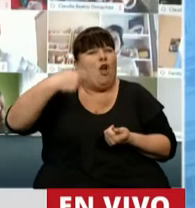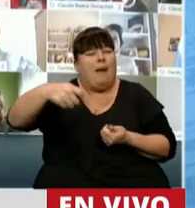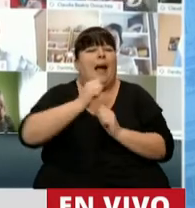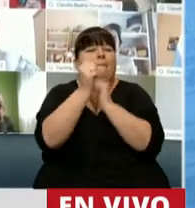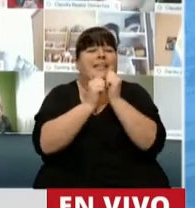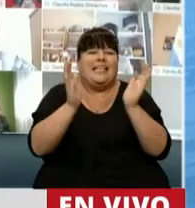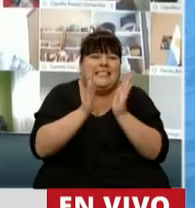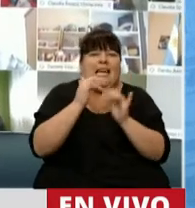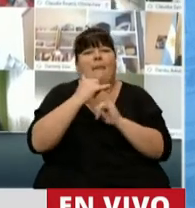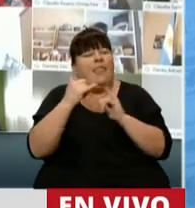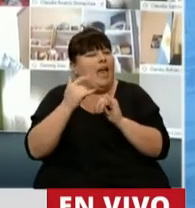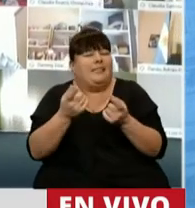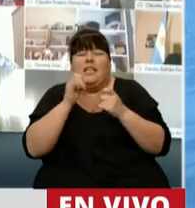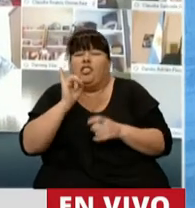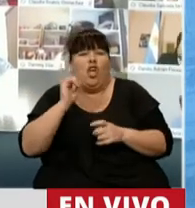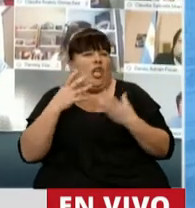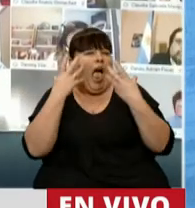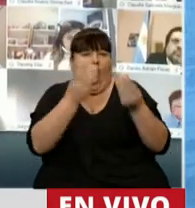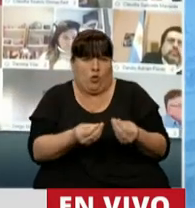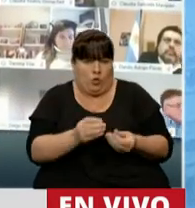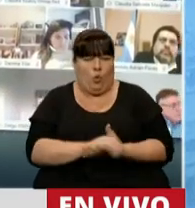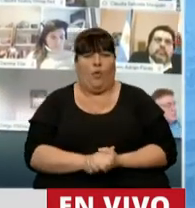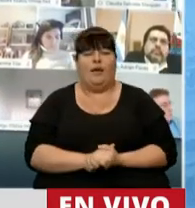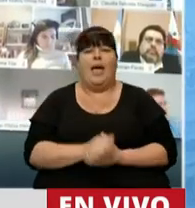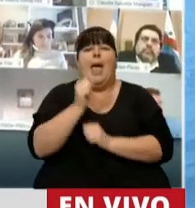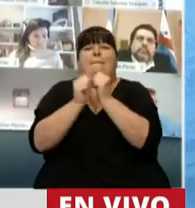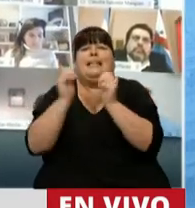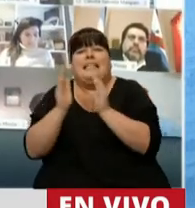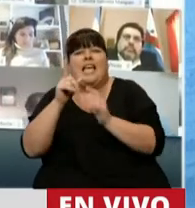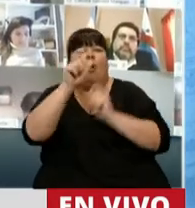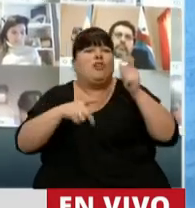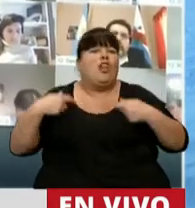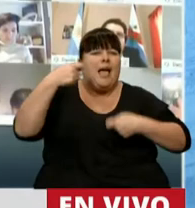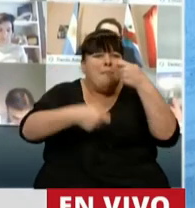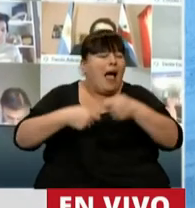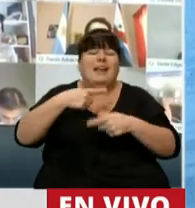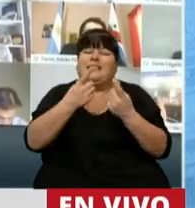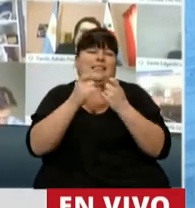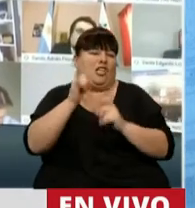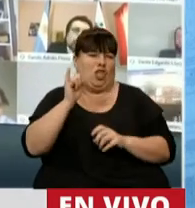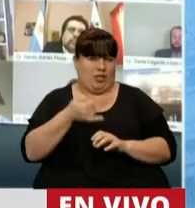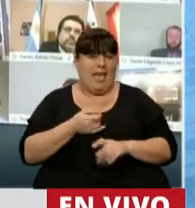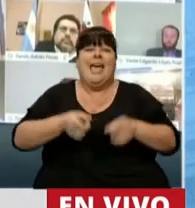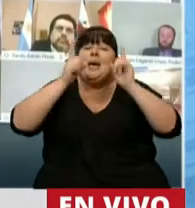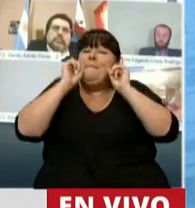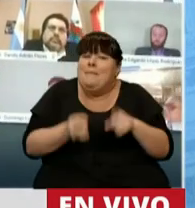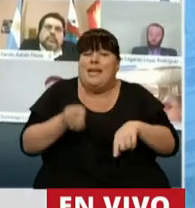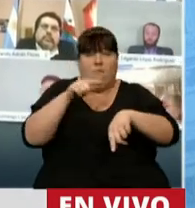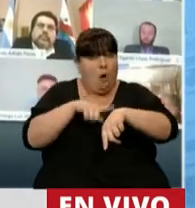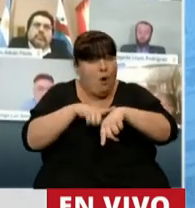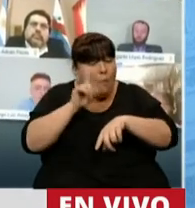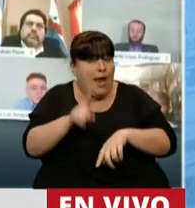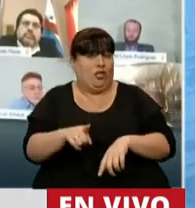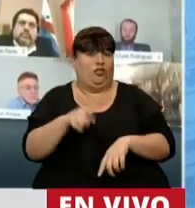a los pequeños y medianos contribuyentes, pequeños y medianos empresarios, eran necesarias. Aún en ese momento,